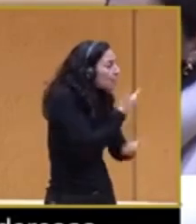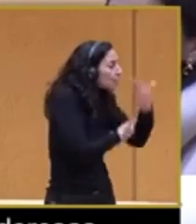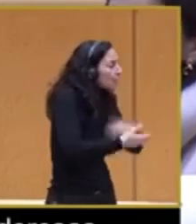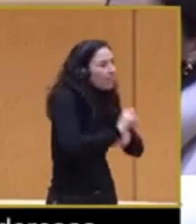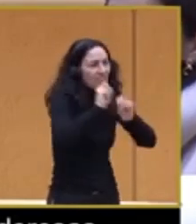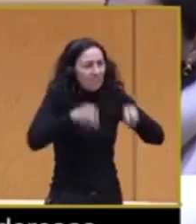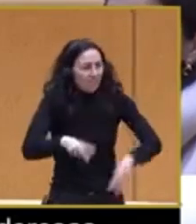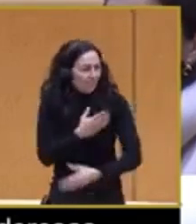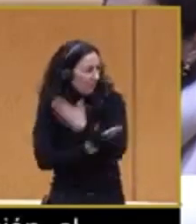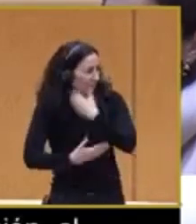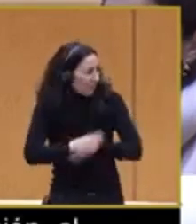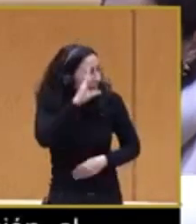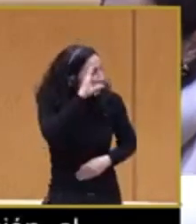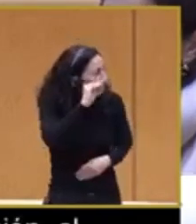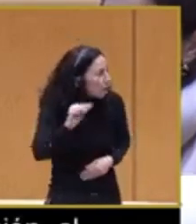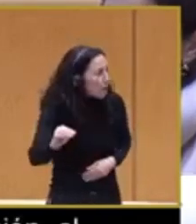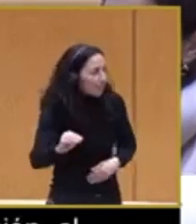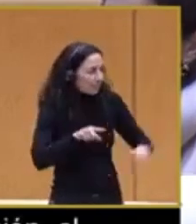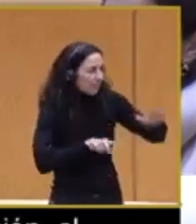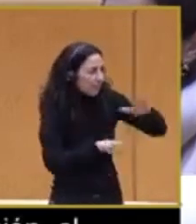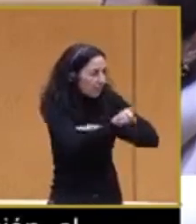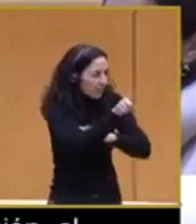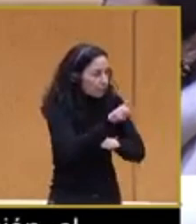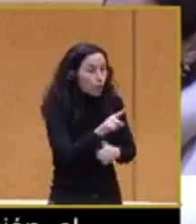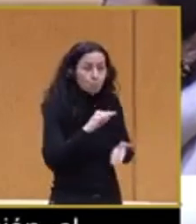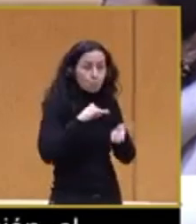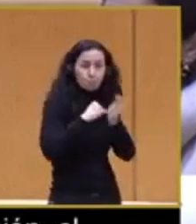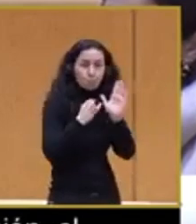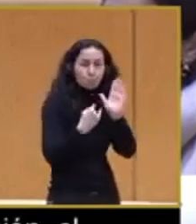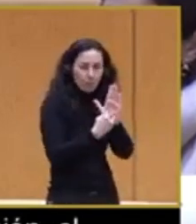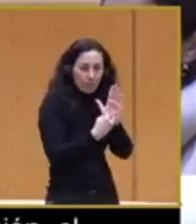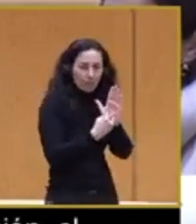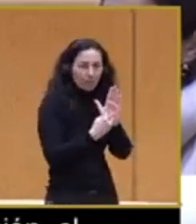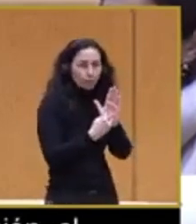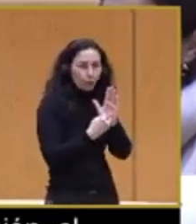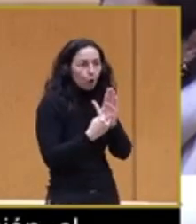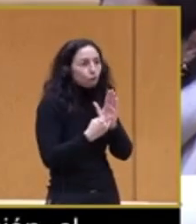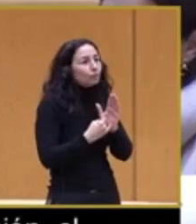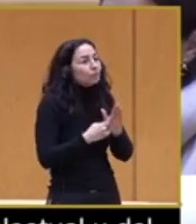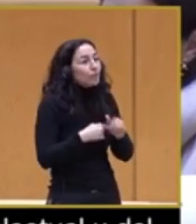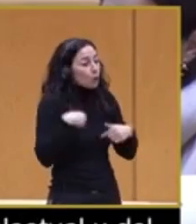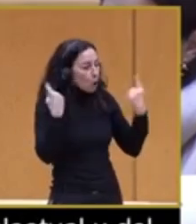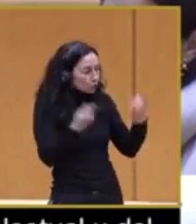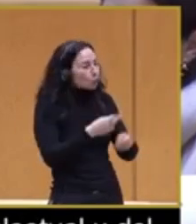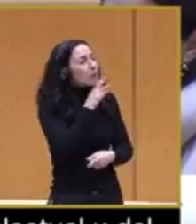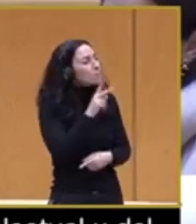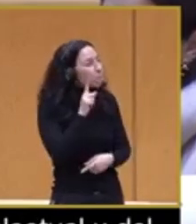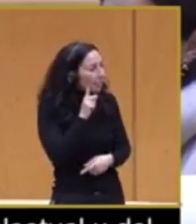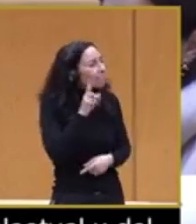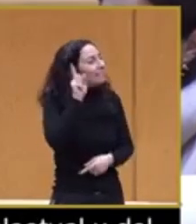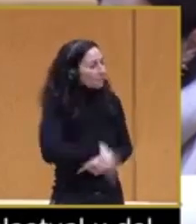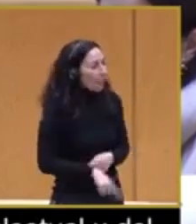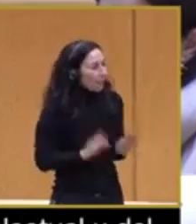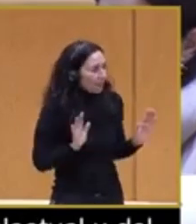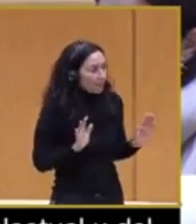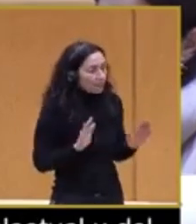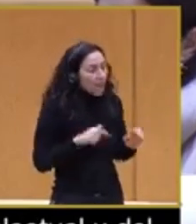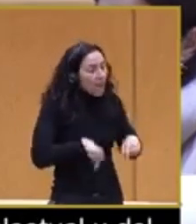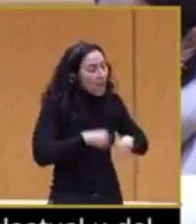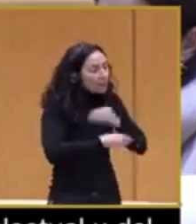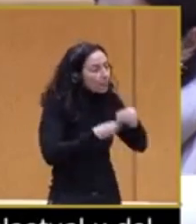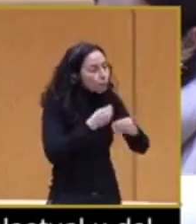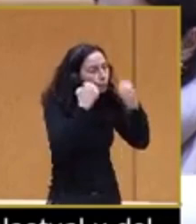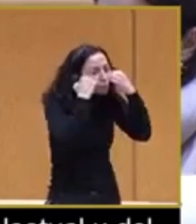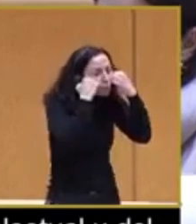intelectual y del desarrollo. El proyecto También somos madres, en el que realizamos un estudio sobre la